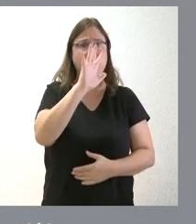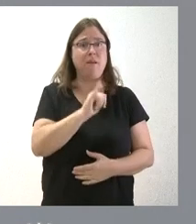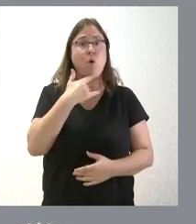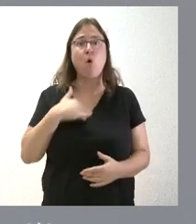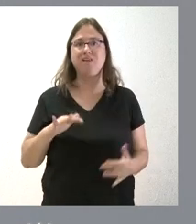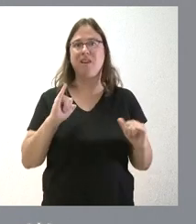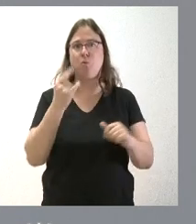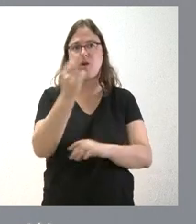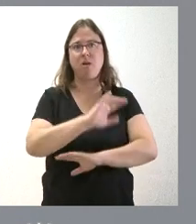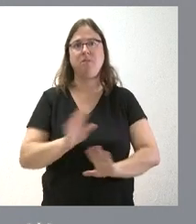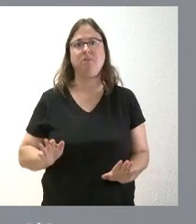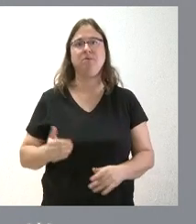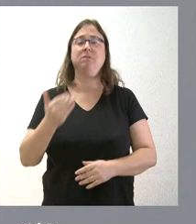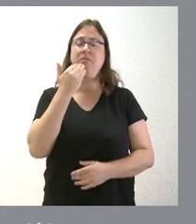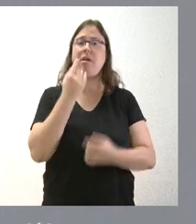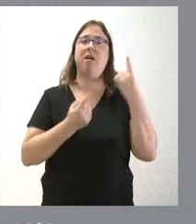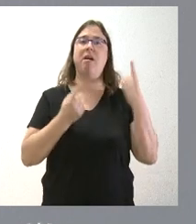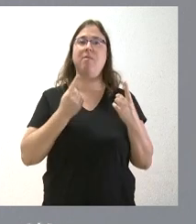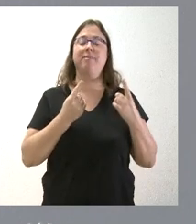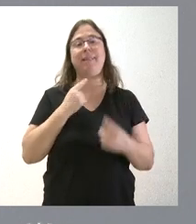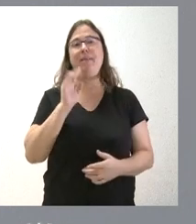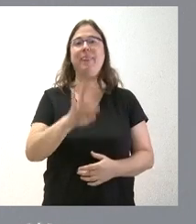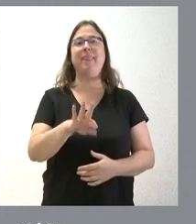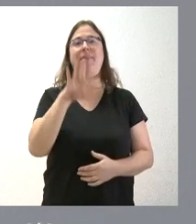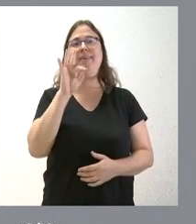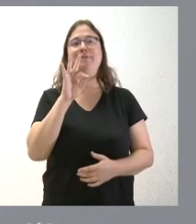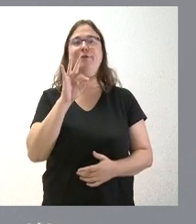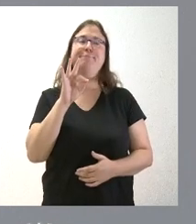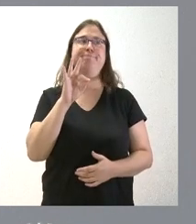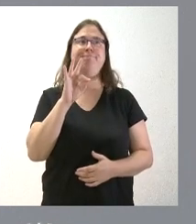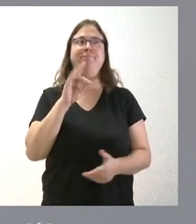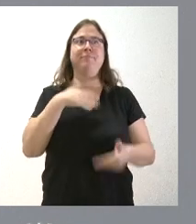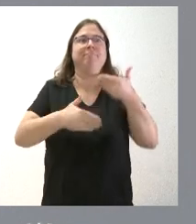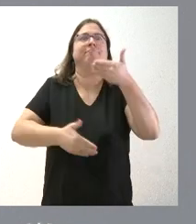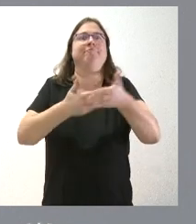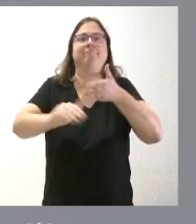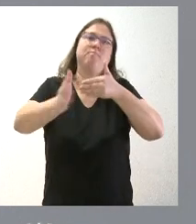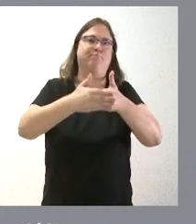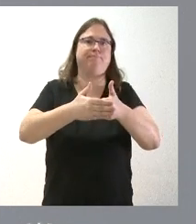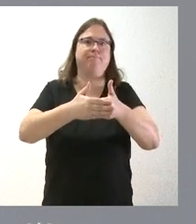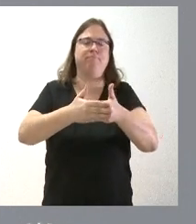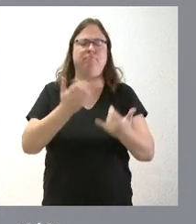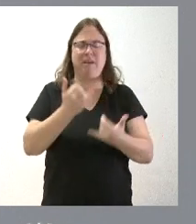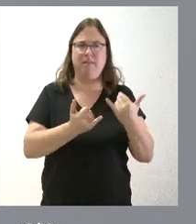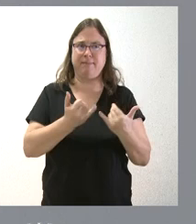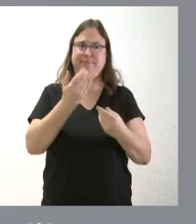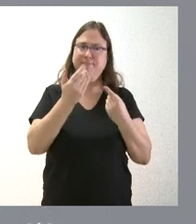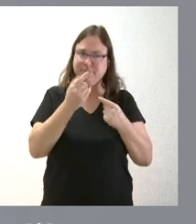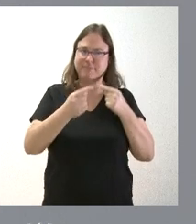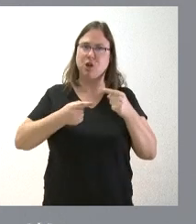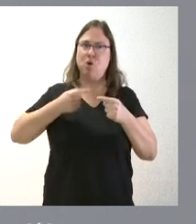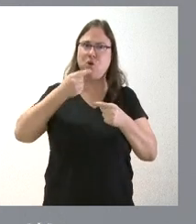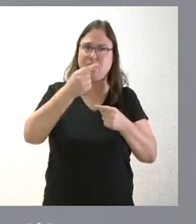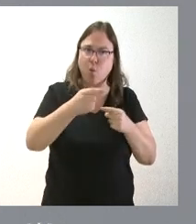no queda ninguna. Y cuando a veces se toman estas decisiones de una forma tan precipitada y sin apreciar las consecuencias